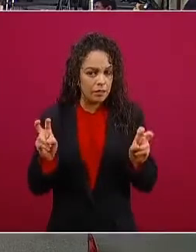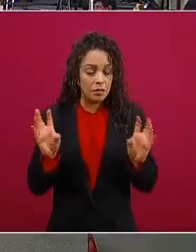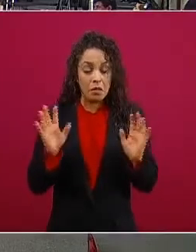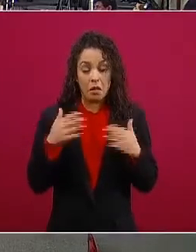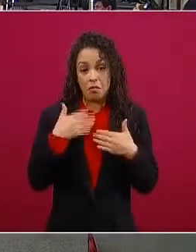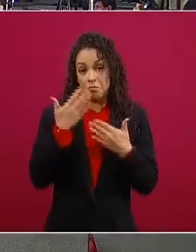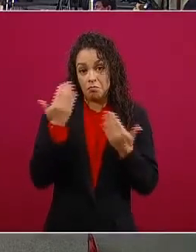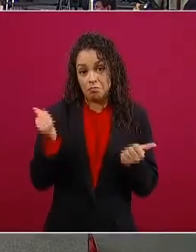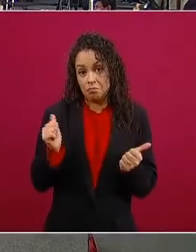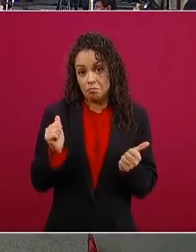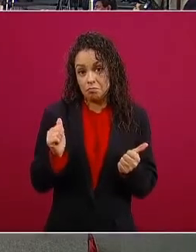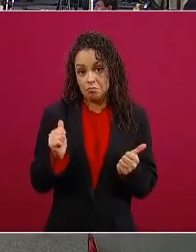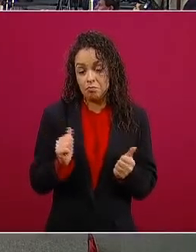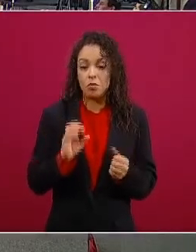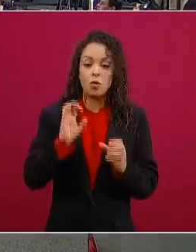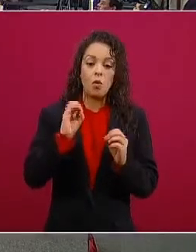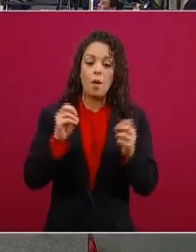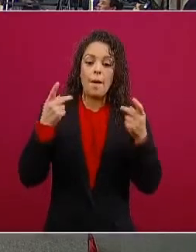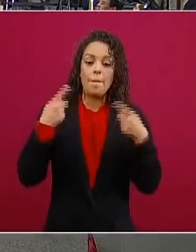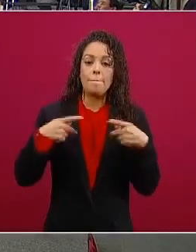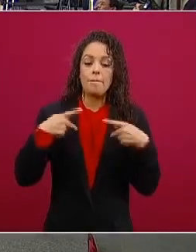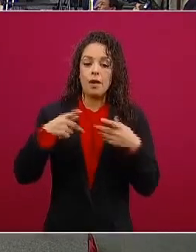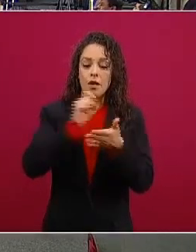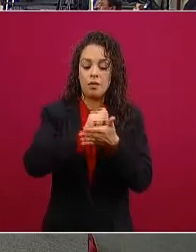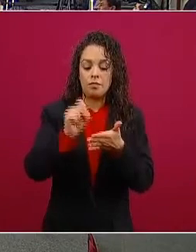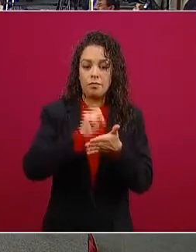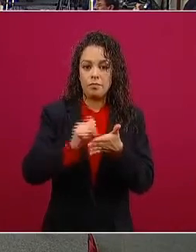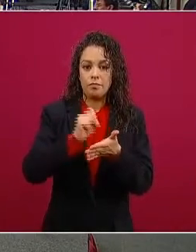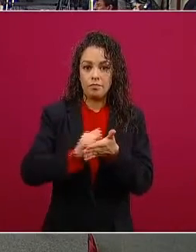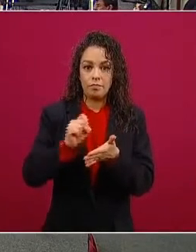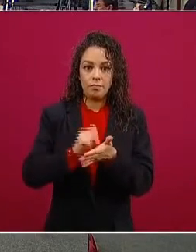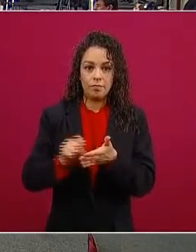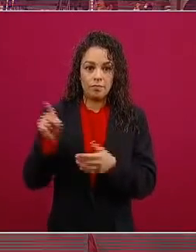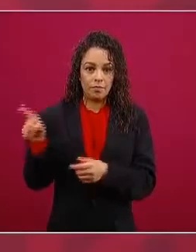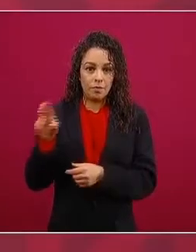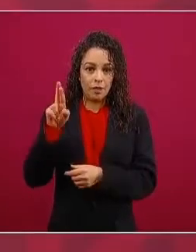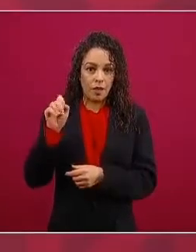o los escritores del Reforma han tratado este asunto